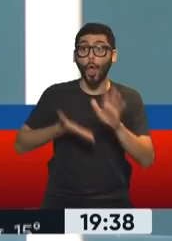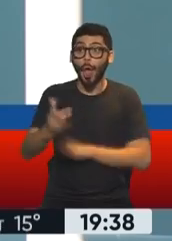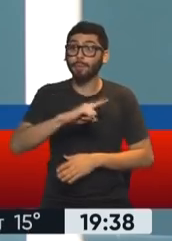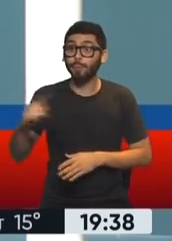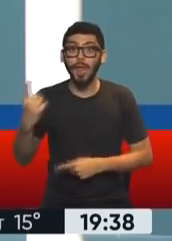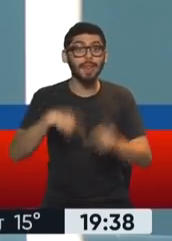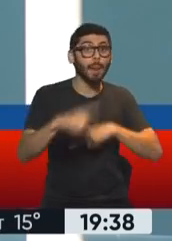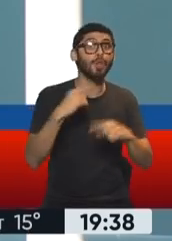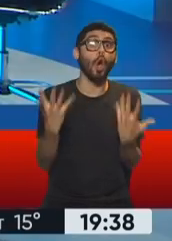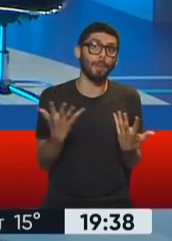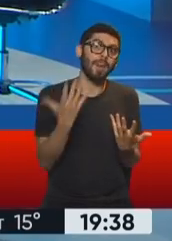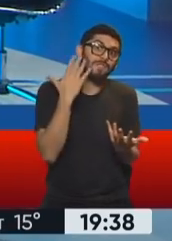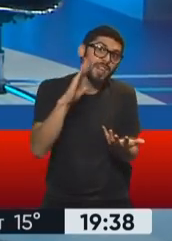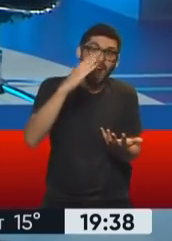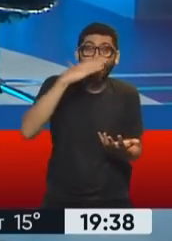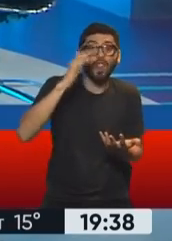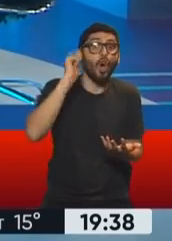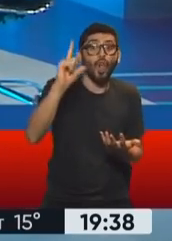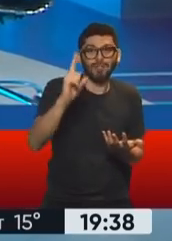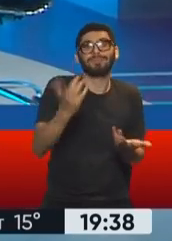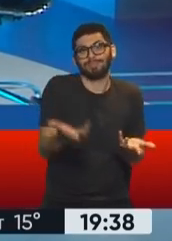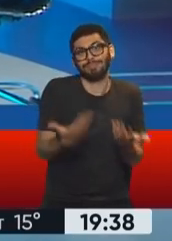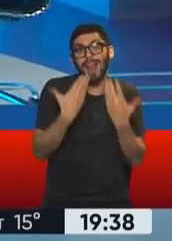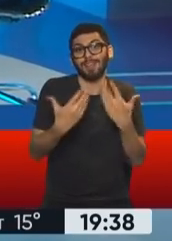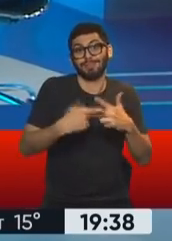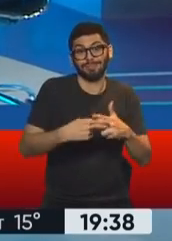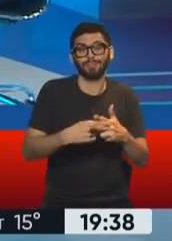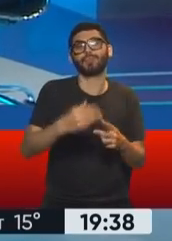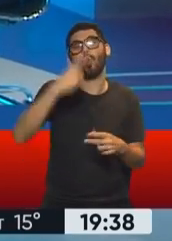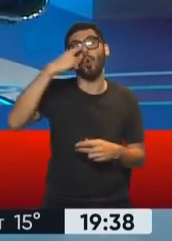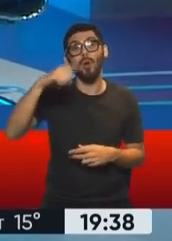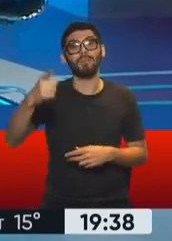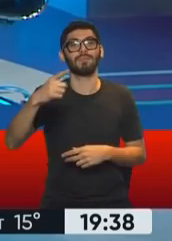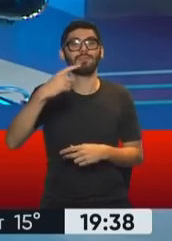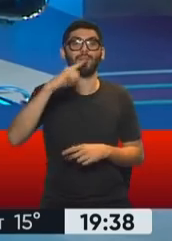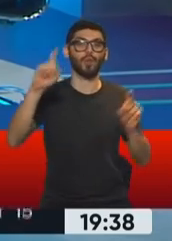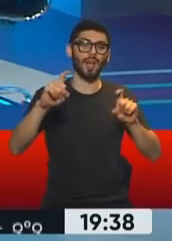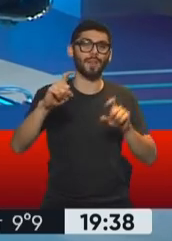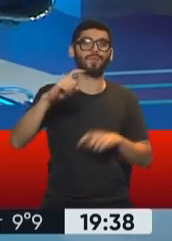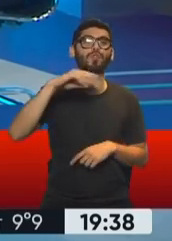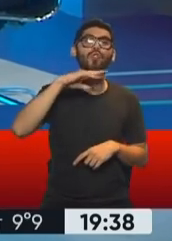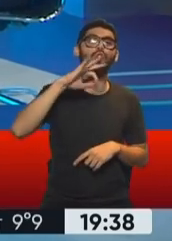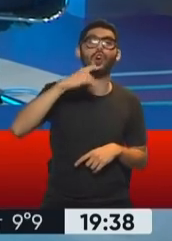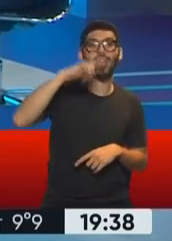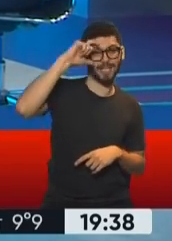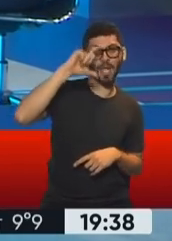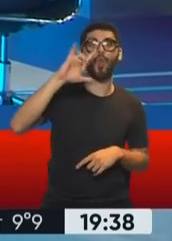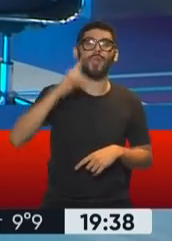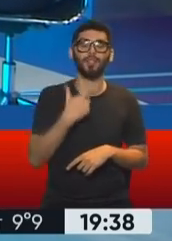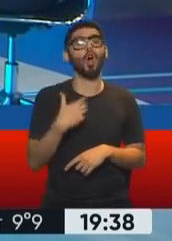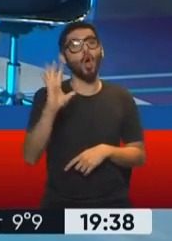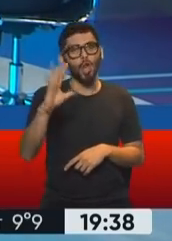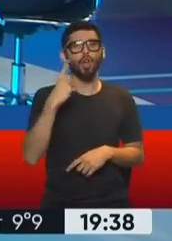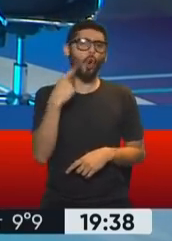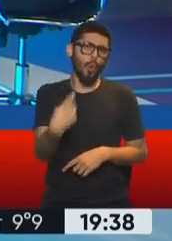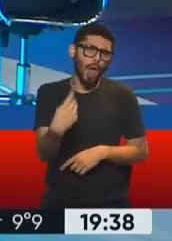los trámites igual y pudimos hacerlo. Y seguimos con otra consulta que llega de José Luis. En este caso, nuestra última pregunta. Hola, soy jubilado y